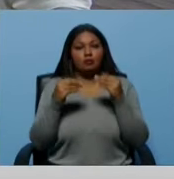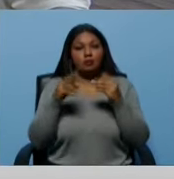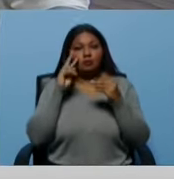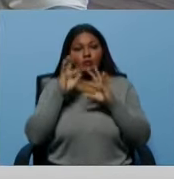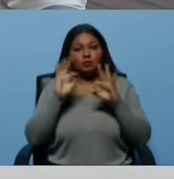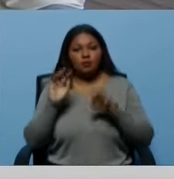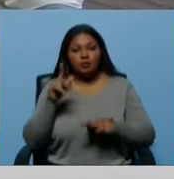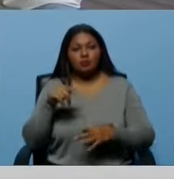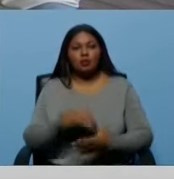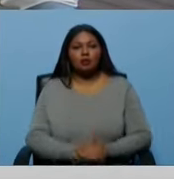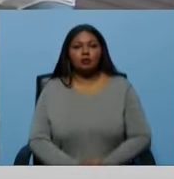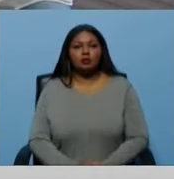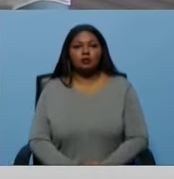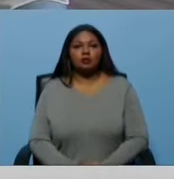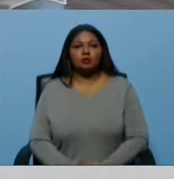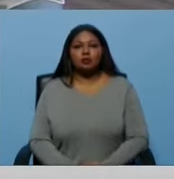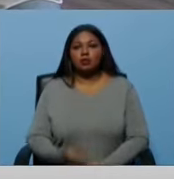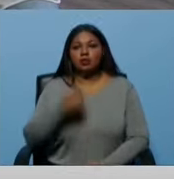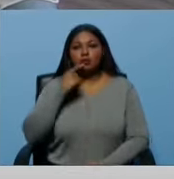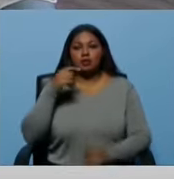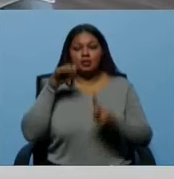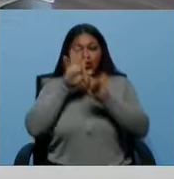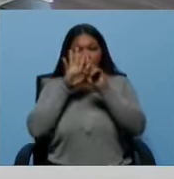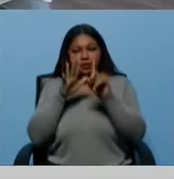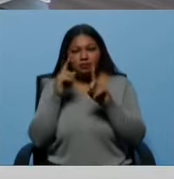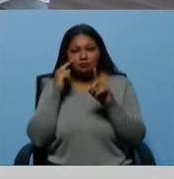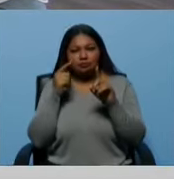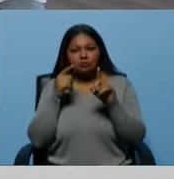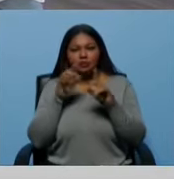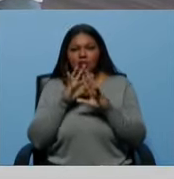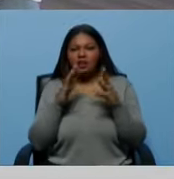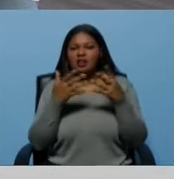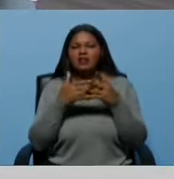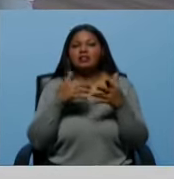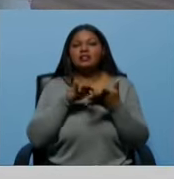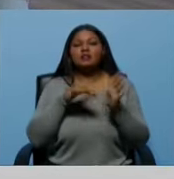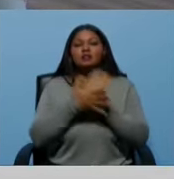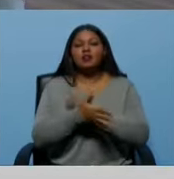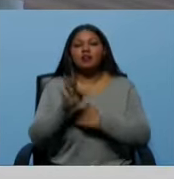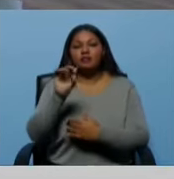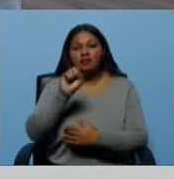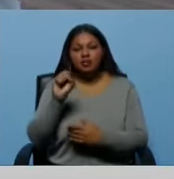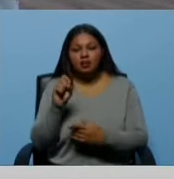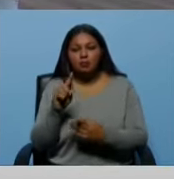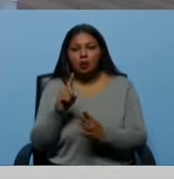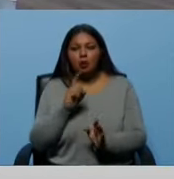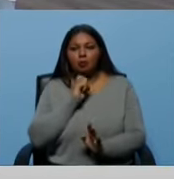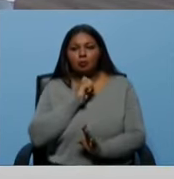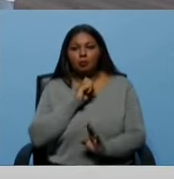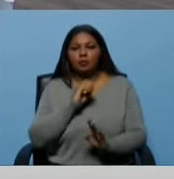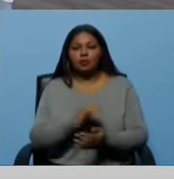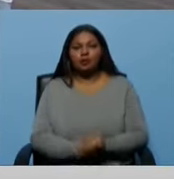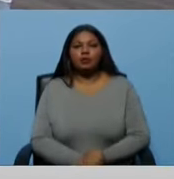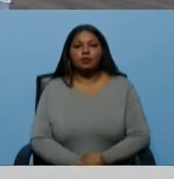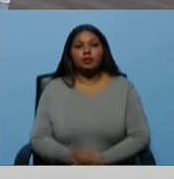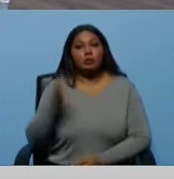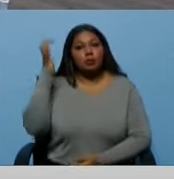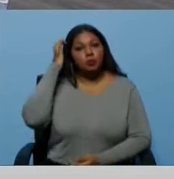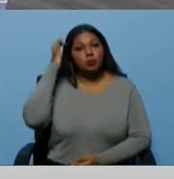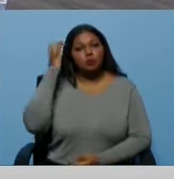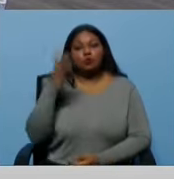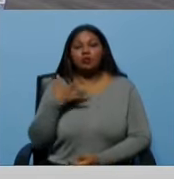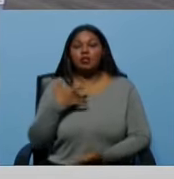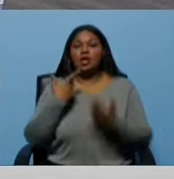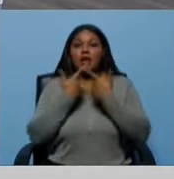¿no? Él decía el fascismo ahora se disfraza. ¿Qué trata de decir con que el fascismo se disfraza? Que tú sientes que eres libre